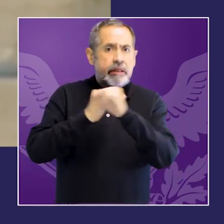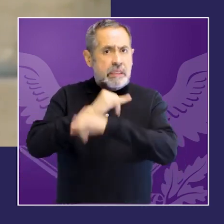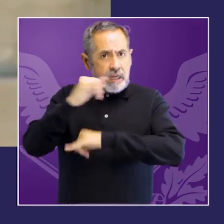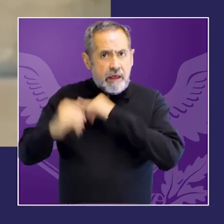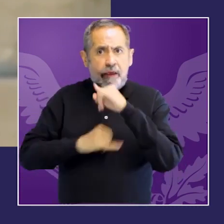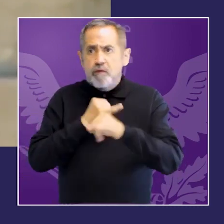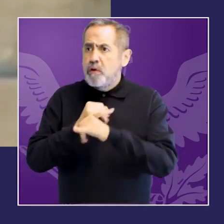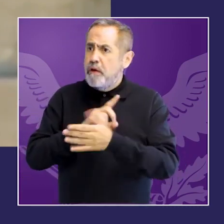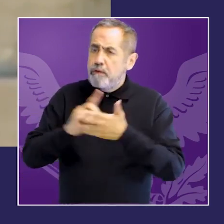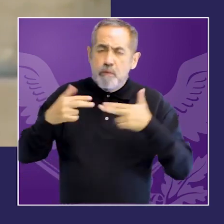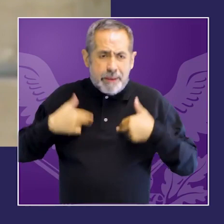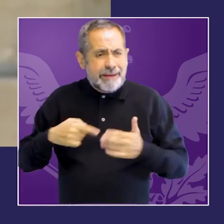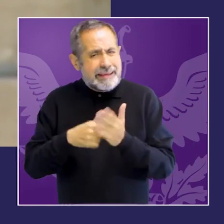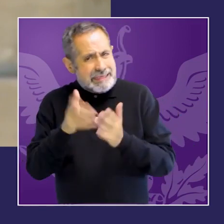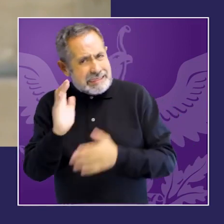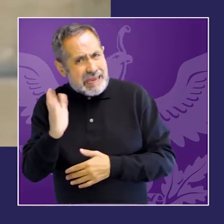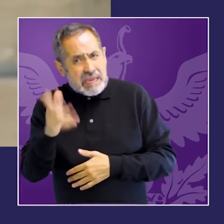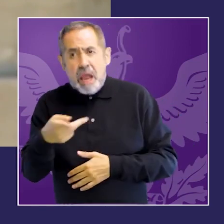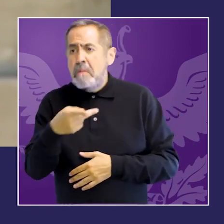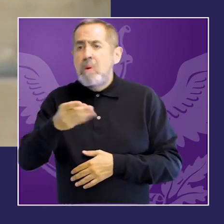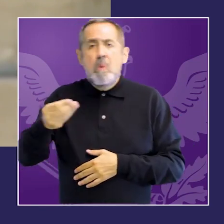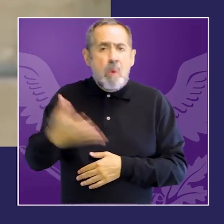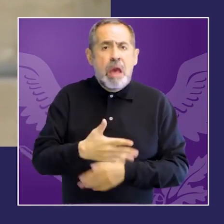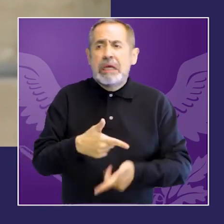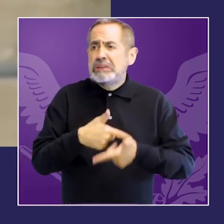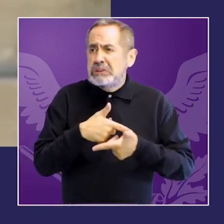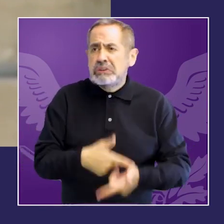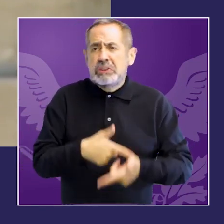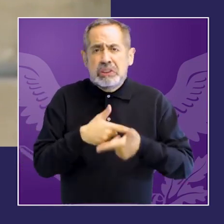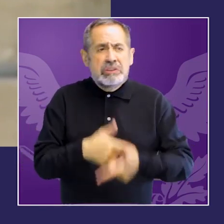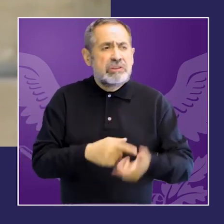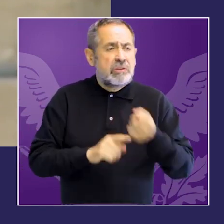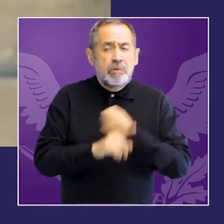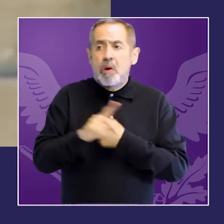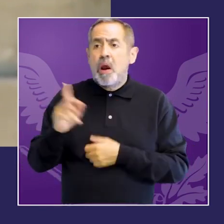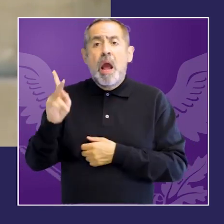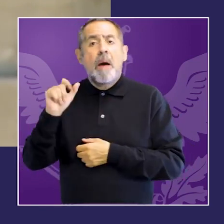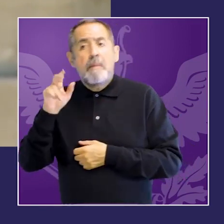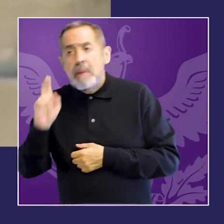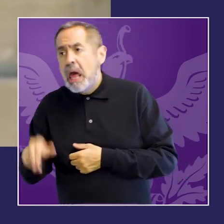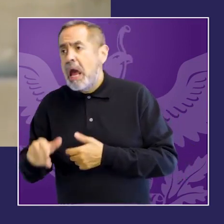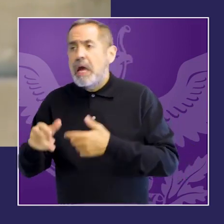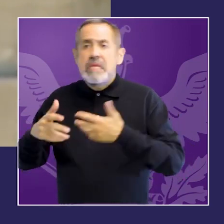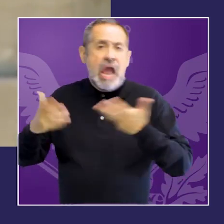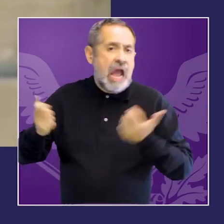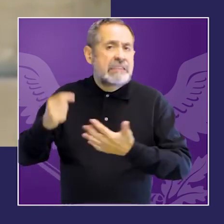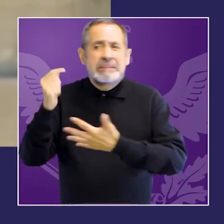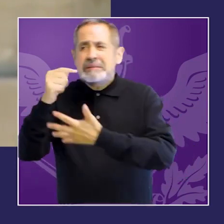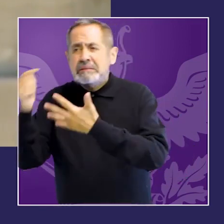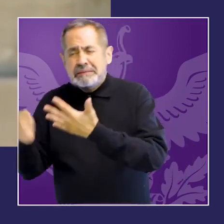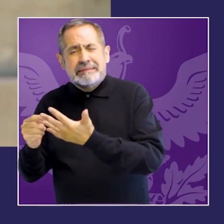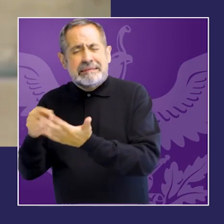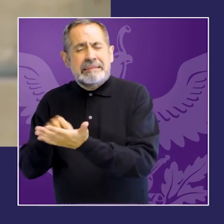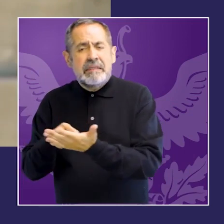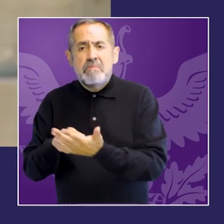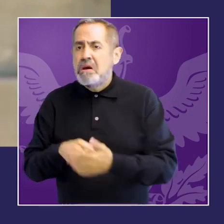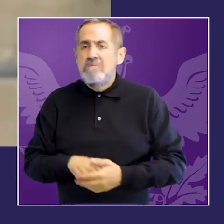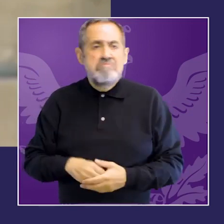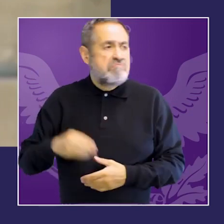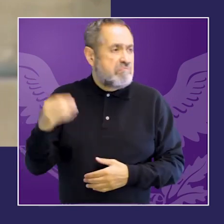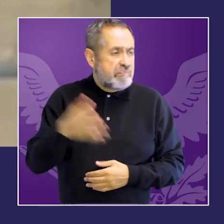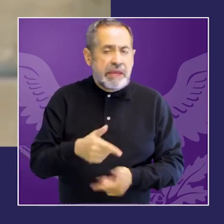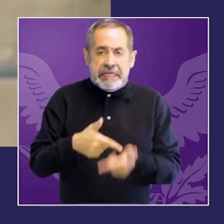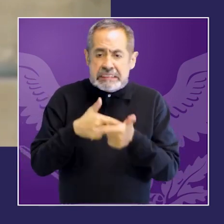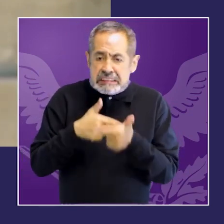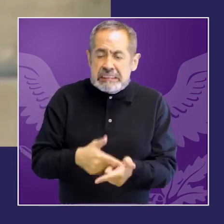es información que se recopila de manera periódica y se difunde de manera pública en el mecanismo